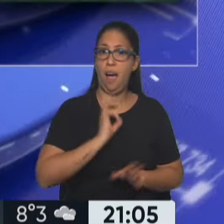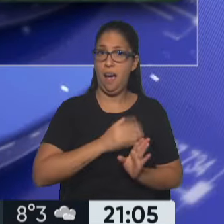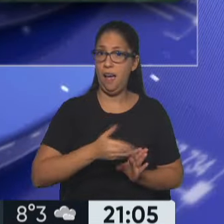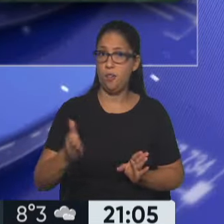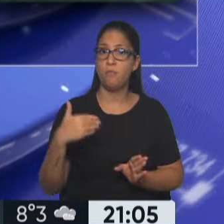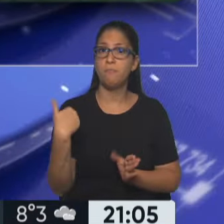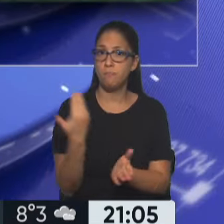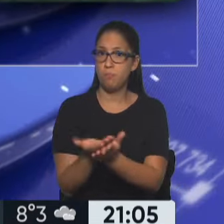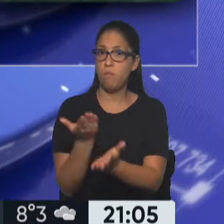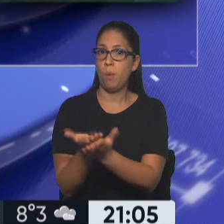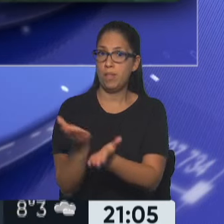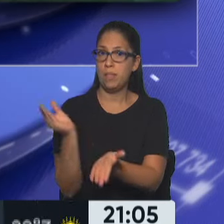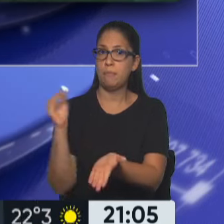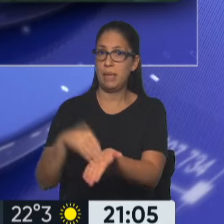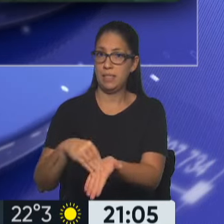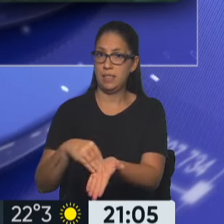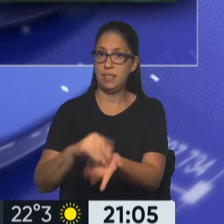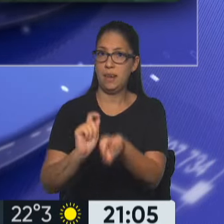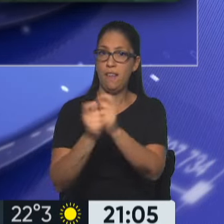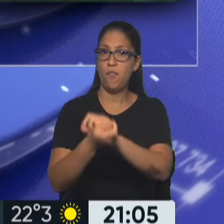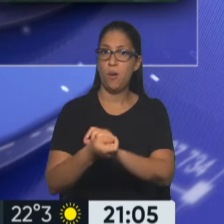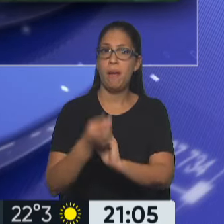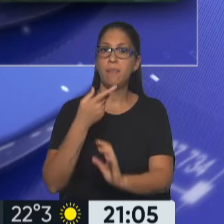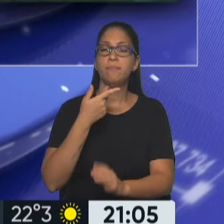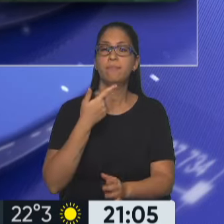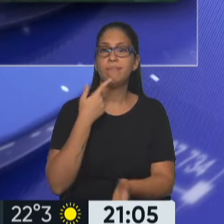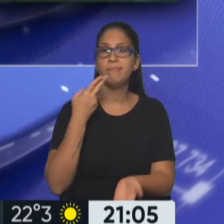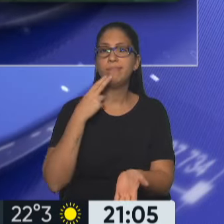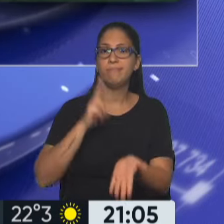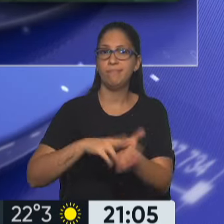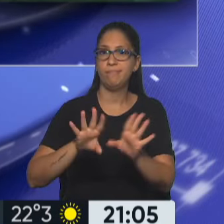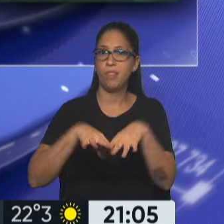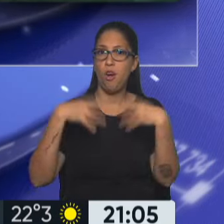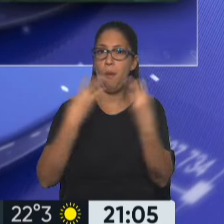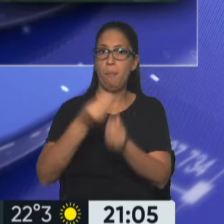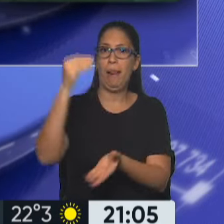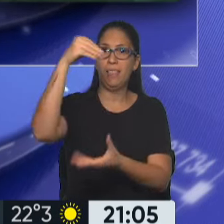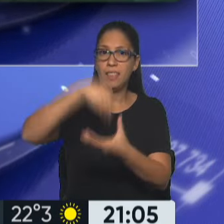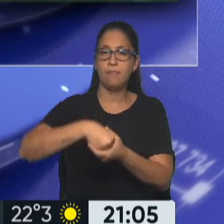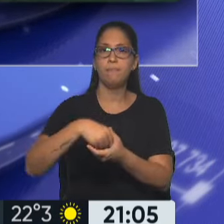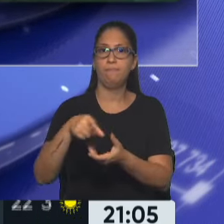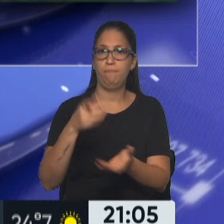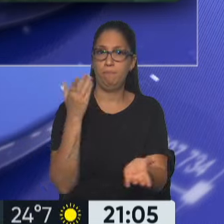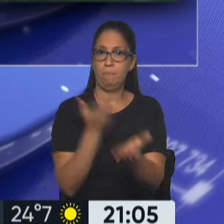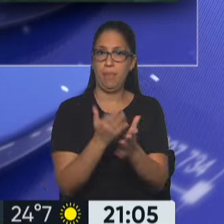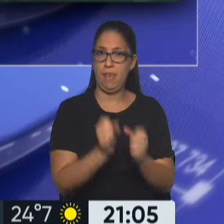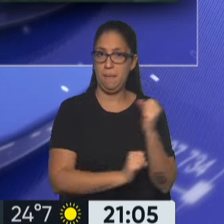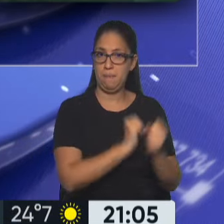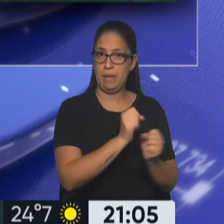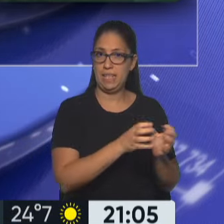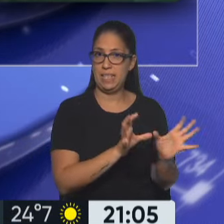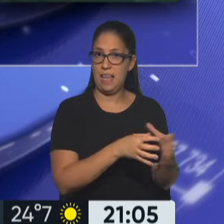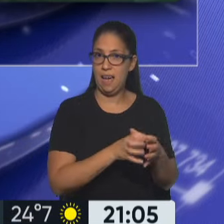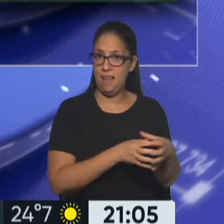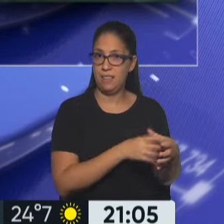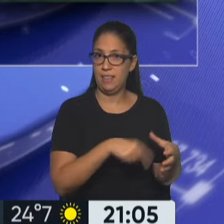a presentar en el Congreso una reforma tributaria integral. Bueno, ese es uno de los principales pedidos que tienen los empresarios. Pero también